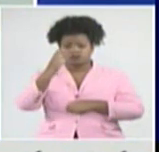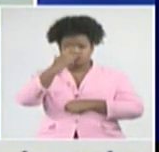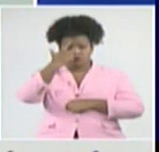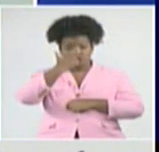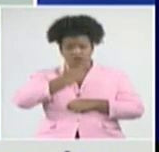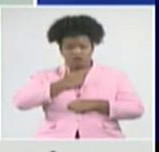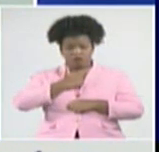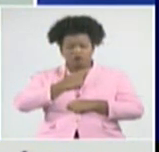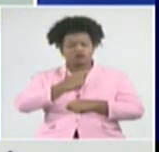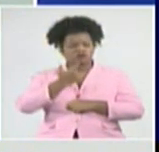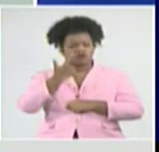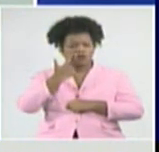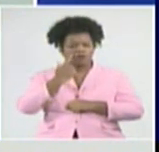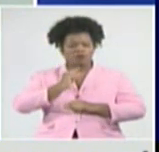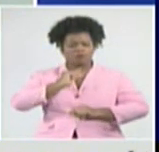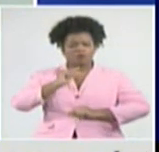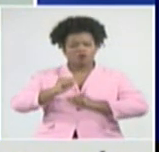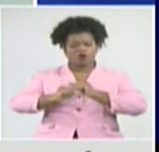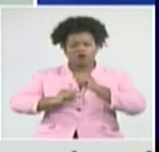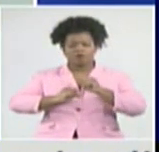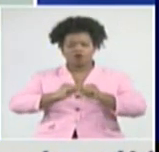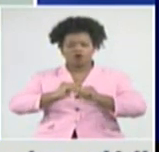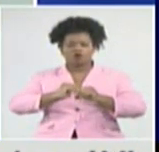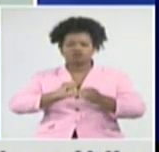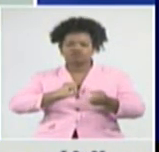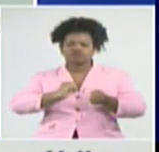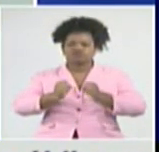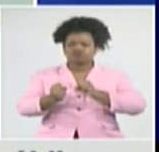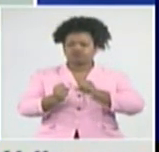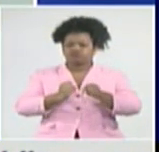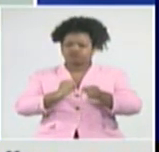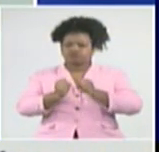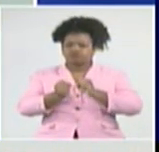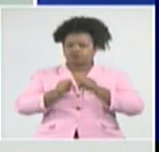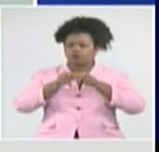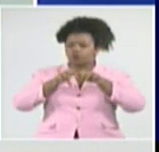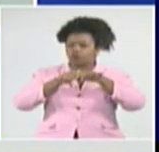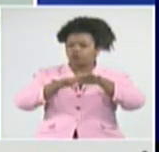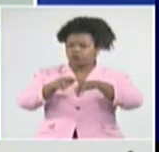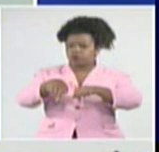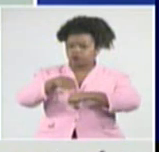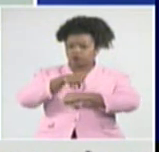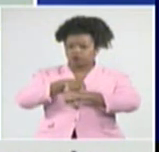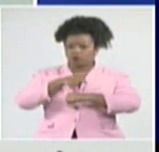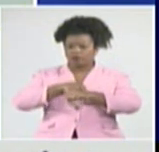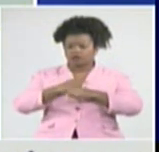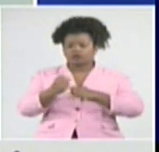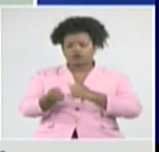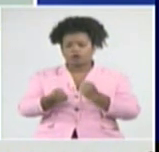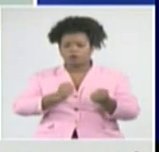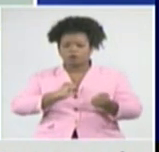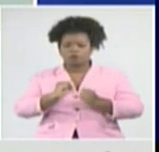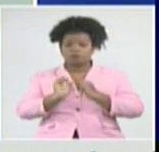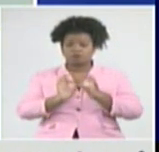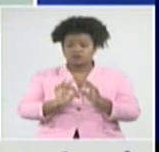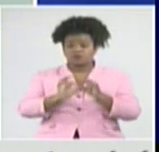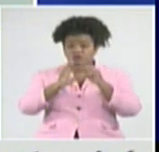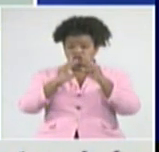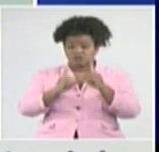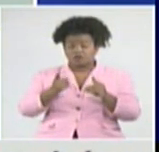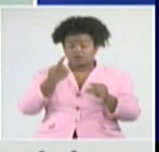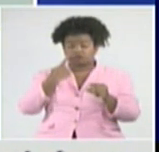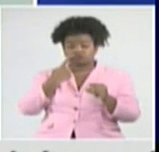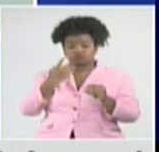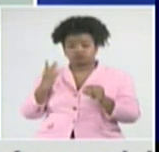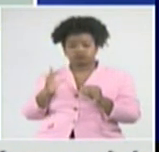logrado, contener, el contagio, hasta este momento, así lo muestran, las estadísticas, al cierre del